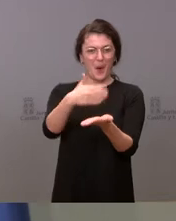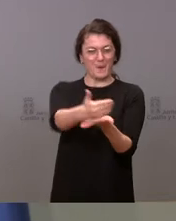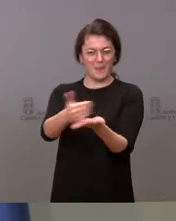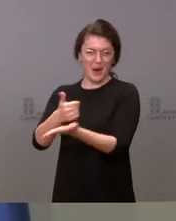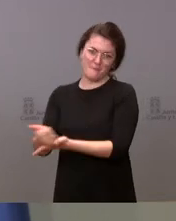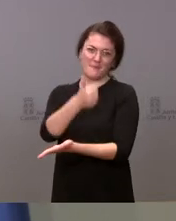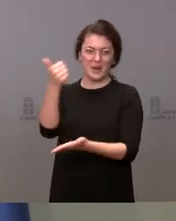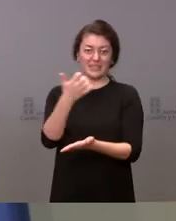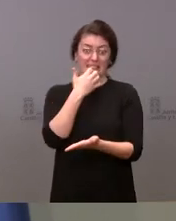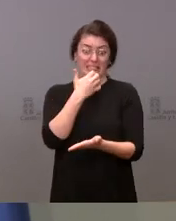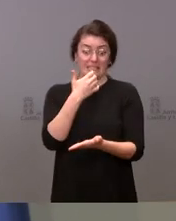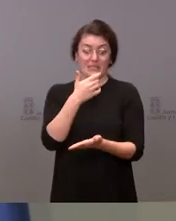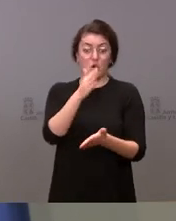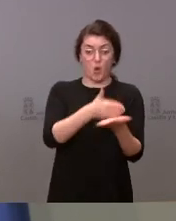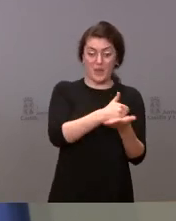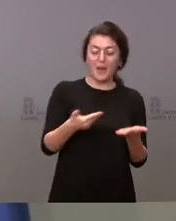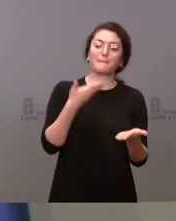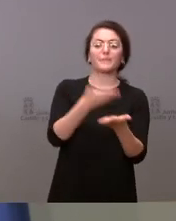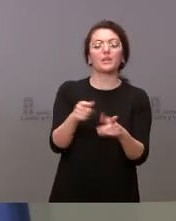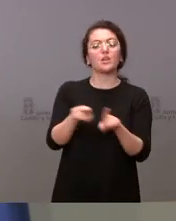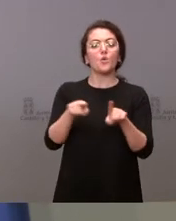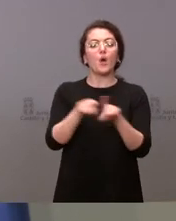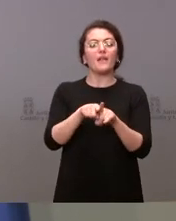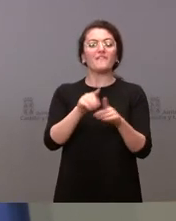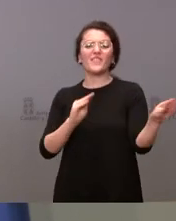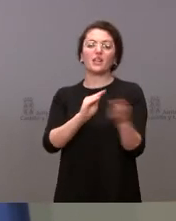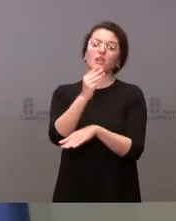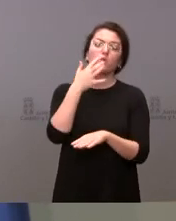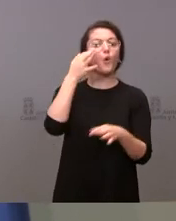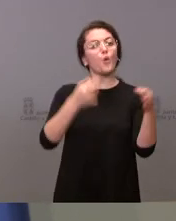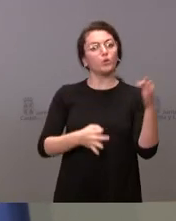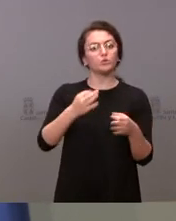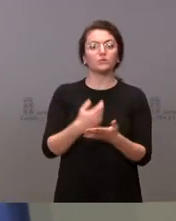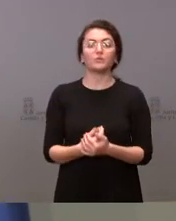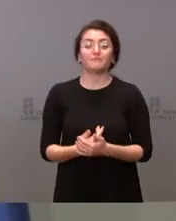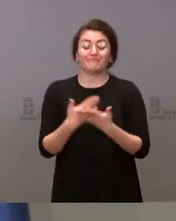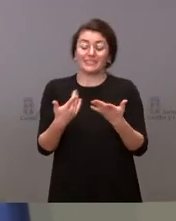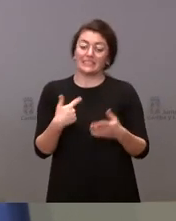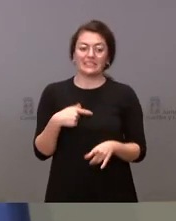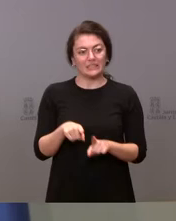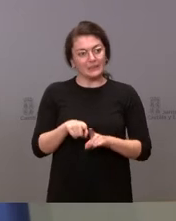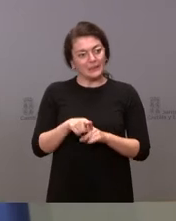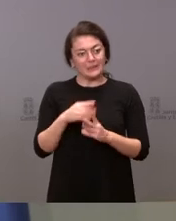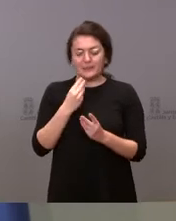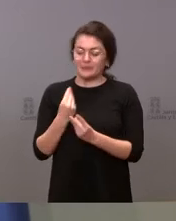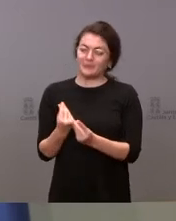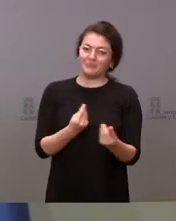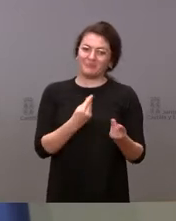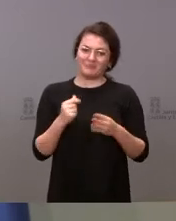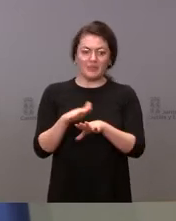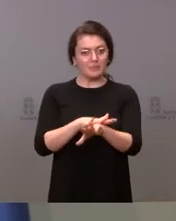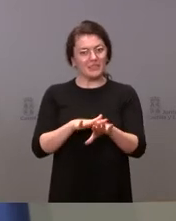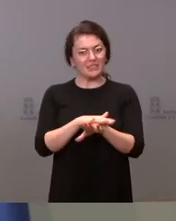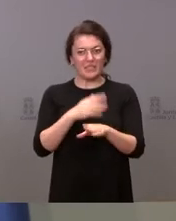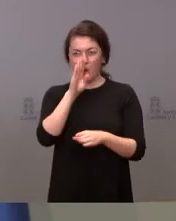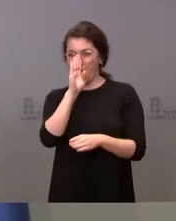financiación más justo. Desde luego, deja mucho que desear esta actitud por parte del Ministerio. Pero vamos